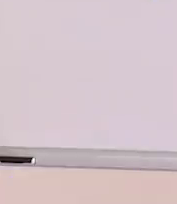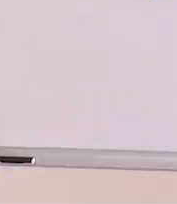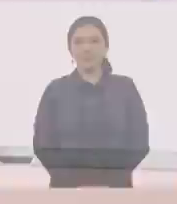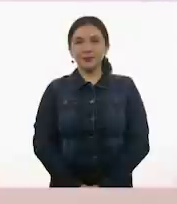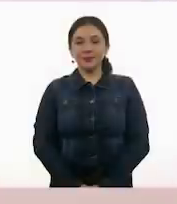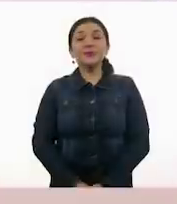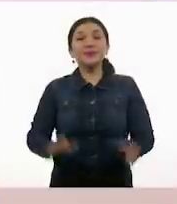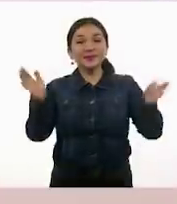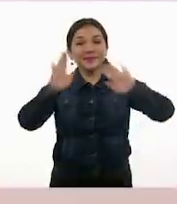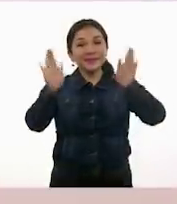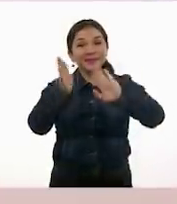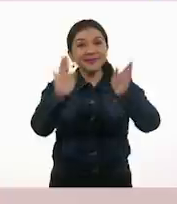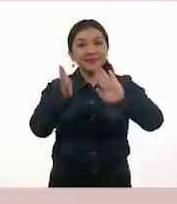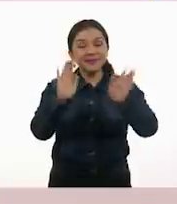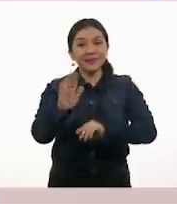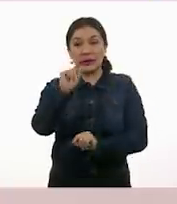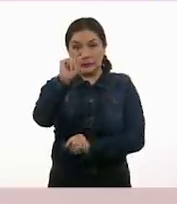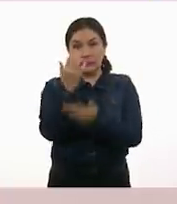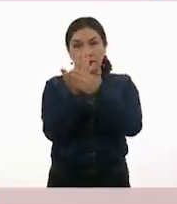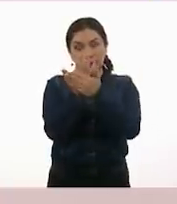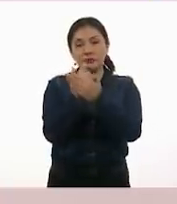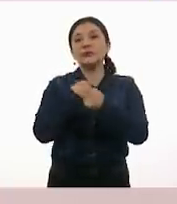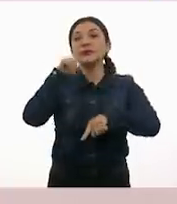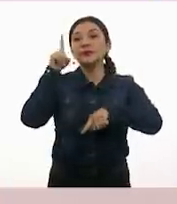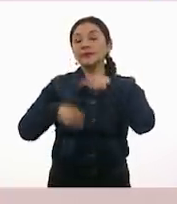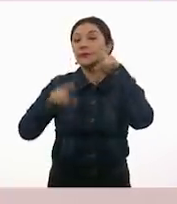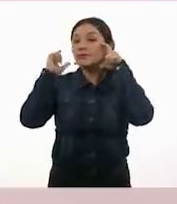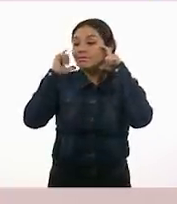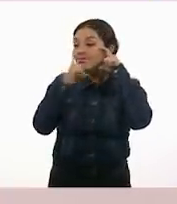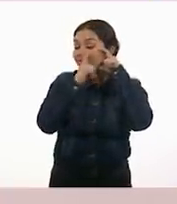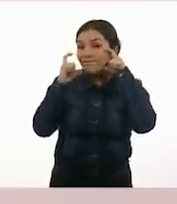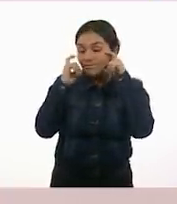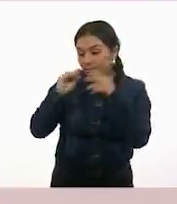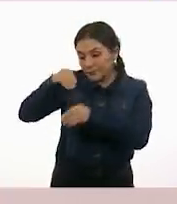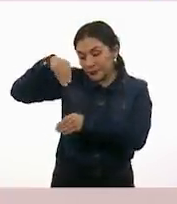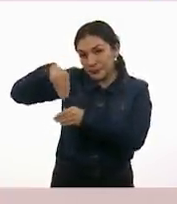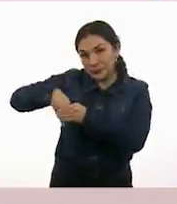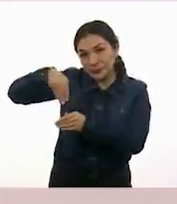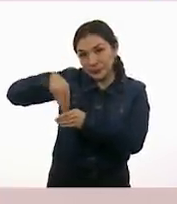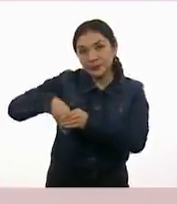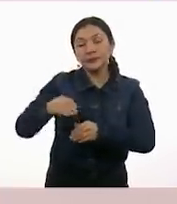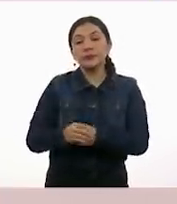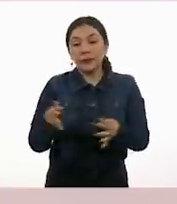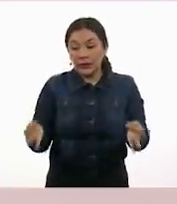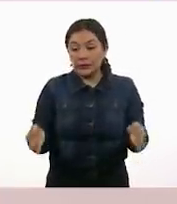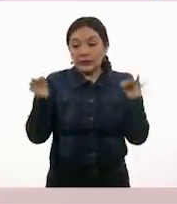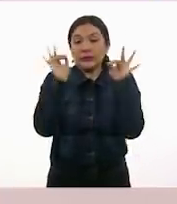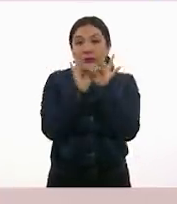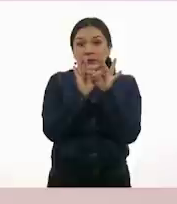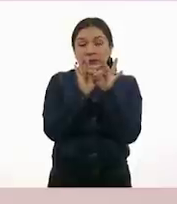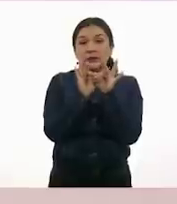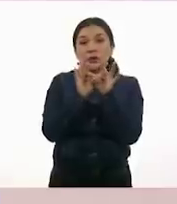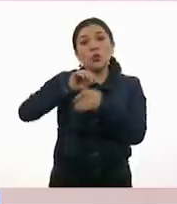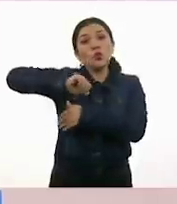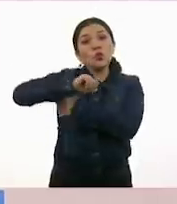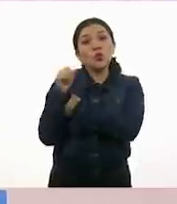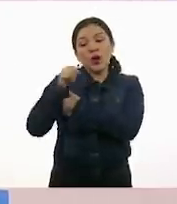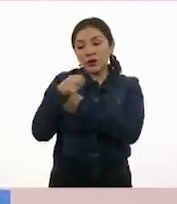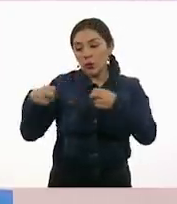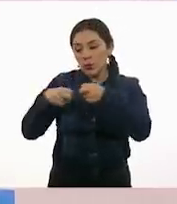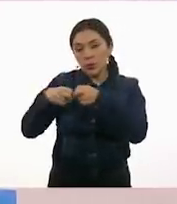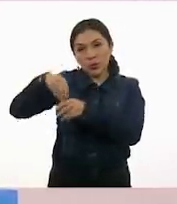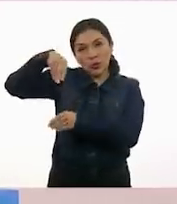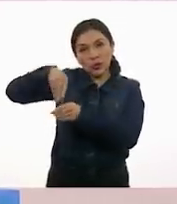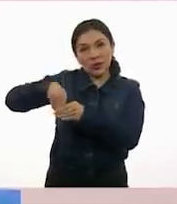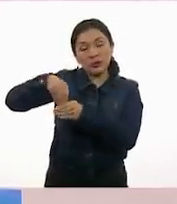¡Hola! Esperen, déjenme quitar mi cubrebocas, doblarlo por la mitad y guardarlo en una bolsita de